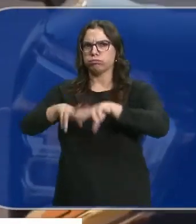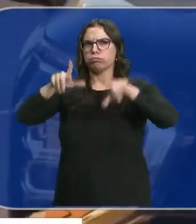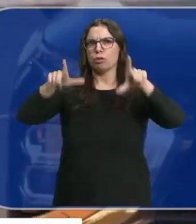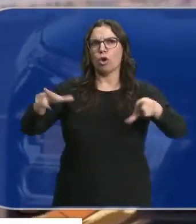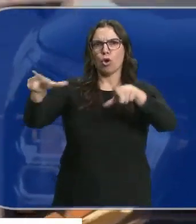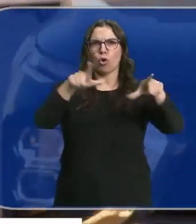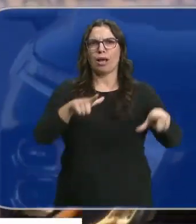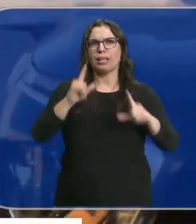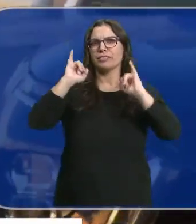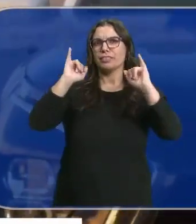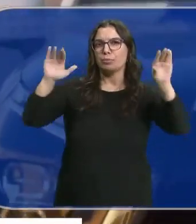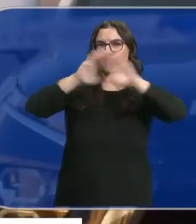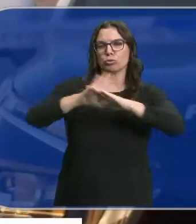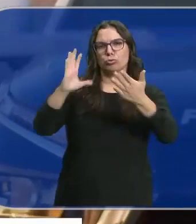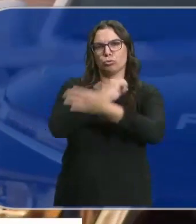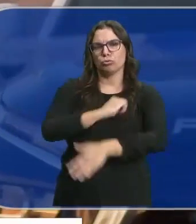ocio nocturno.